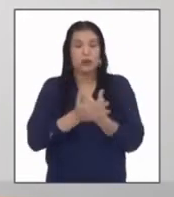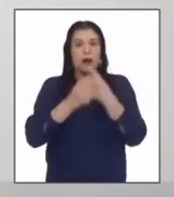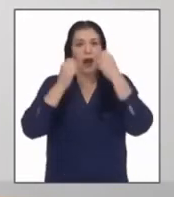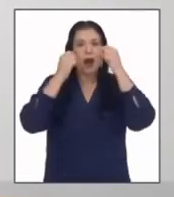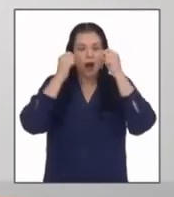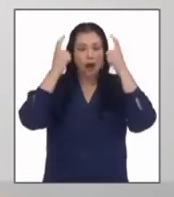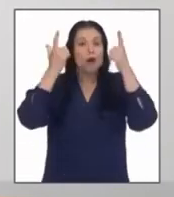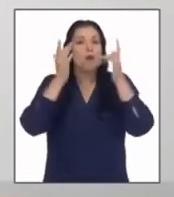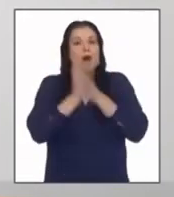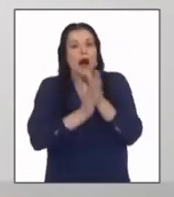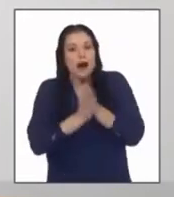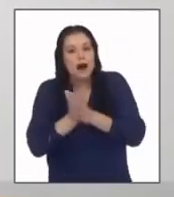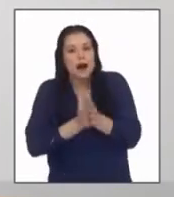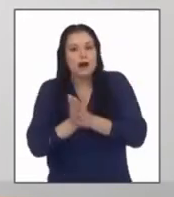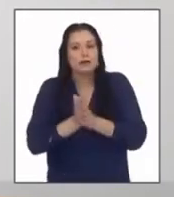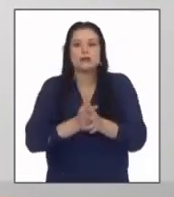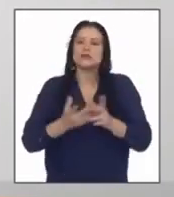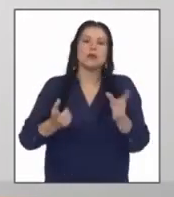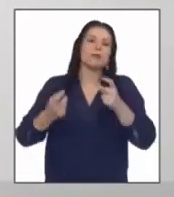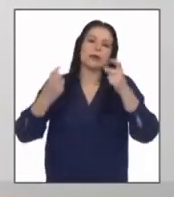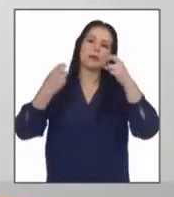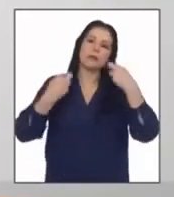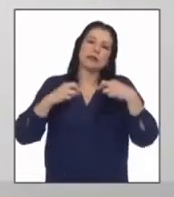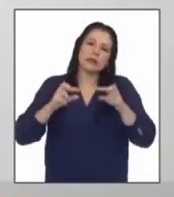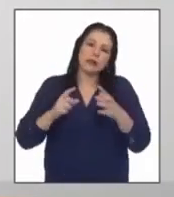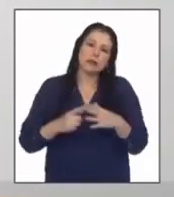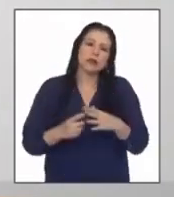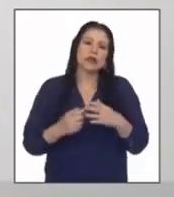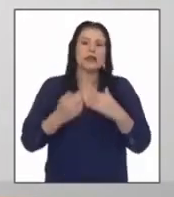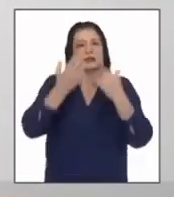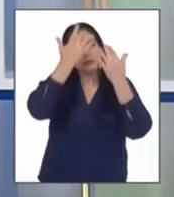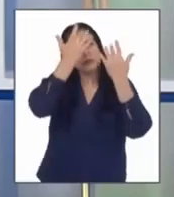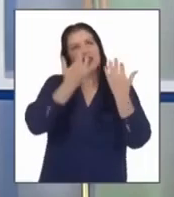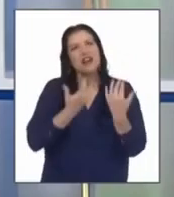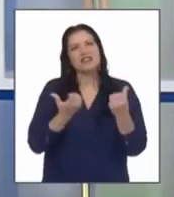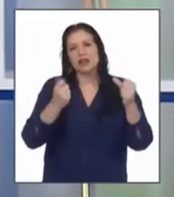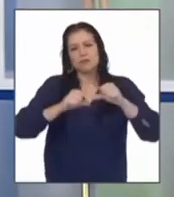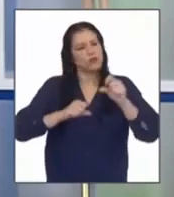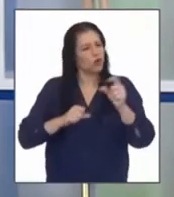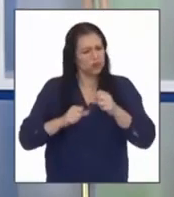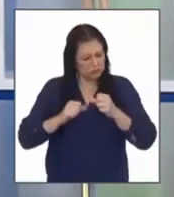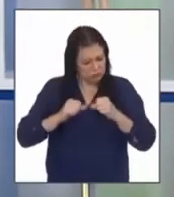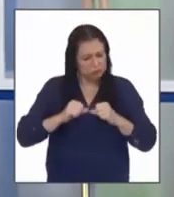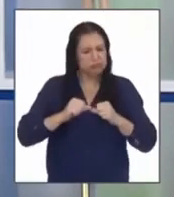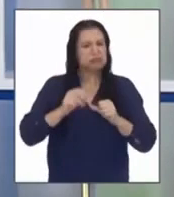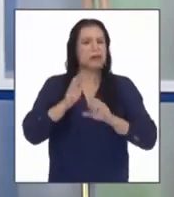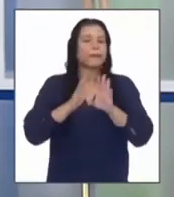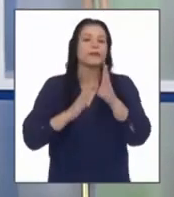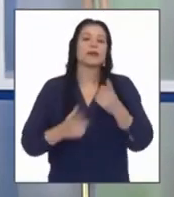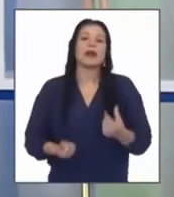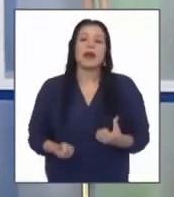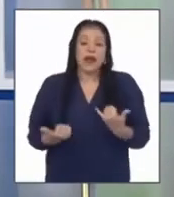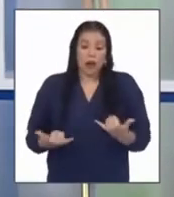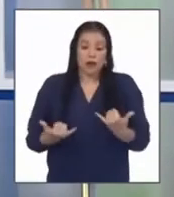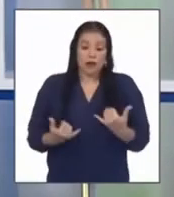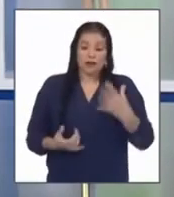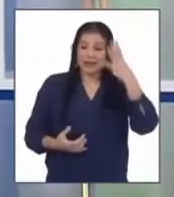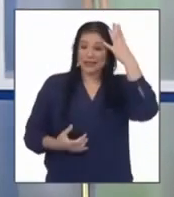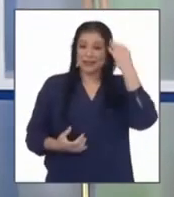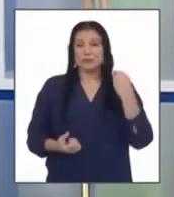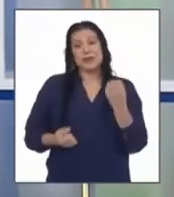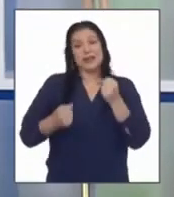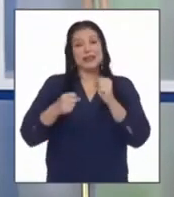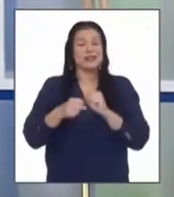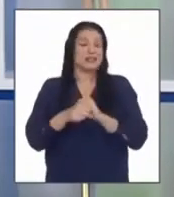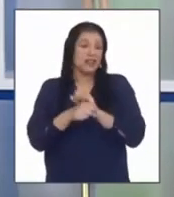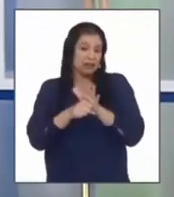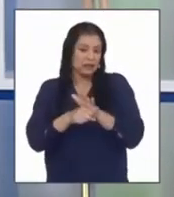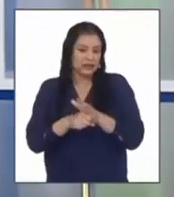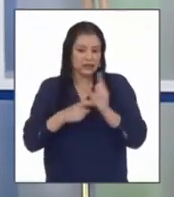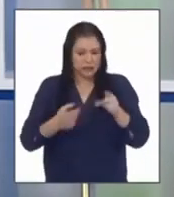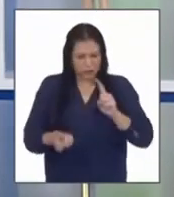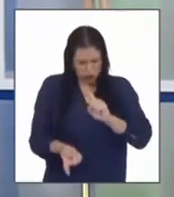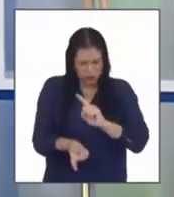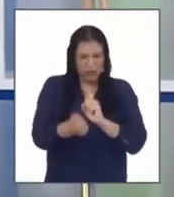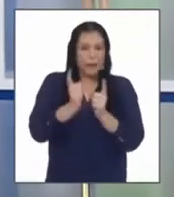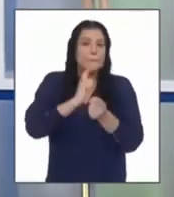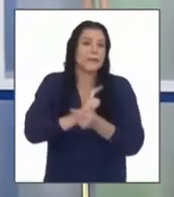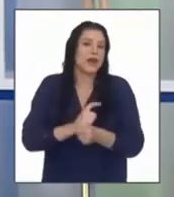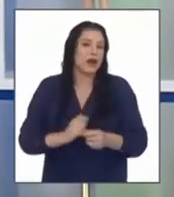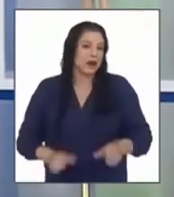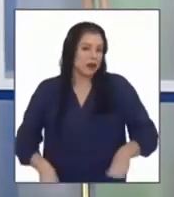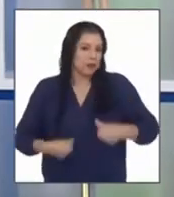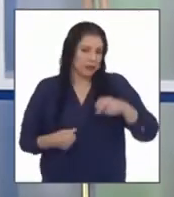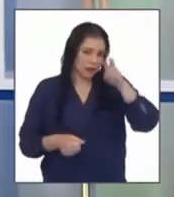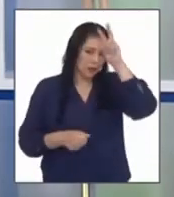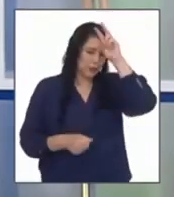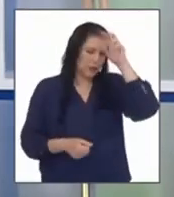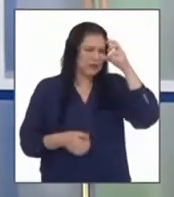no dejemos que se duerman las esperanzas de acuerdo con lo vivido deberíamos hacer un giro en nuestra historia es muy